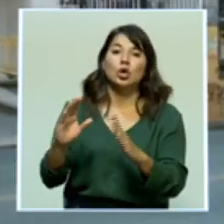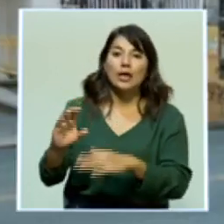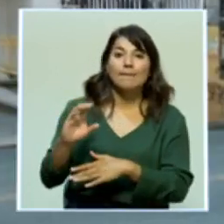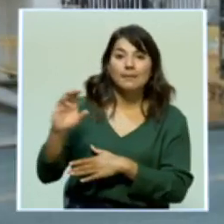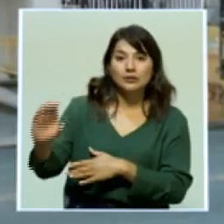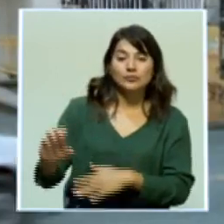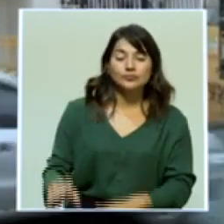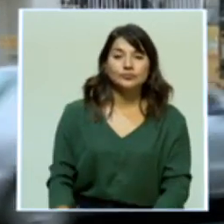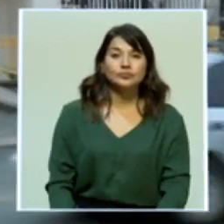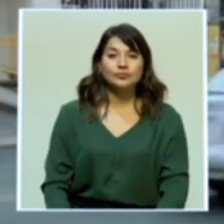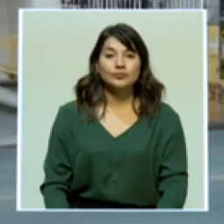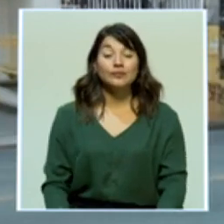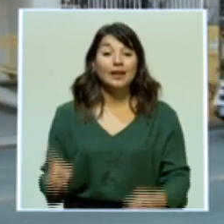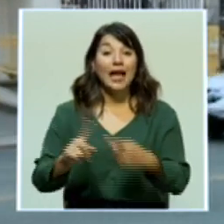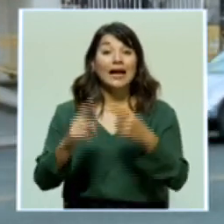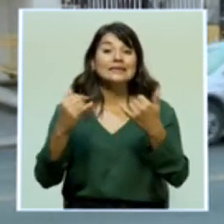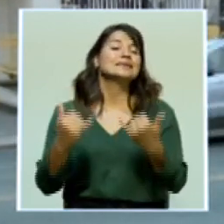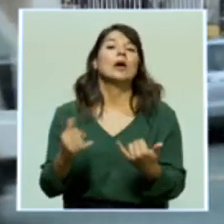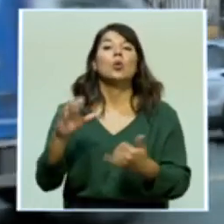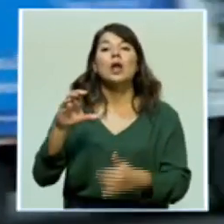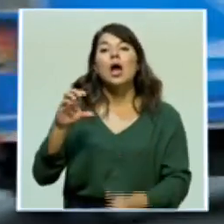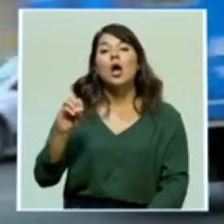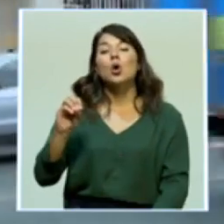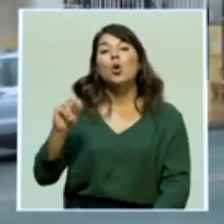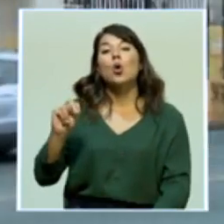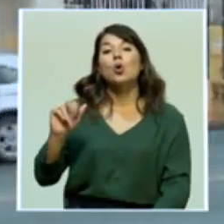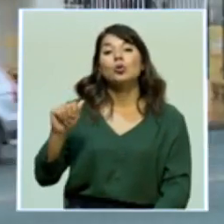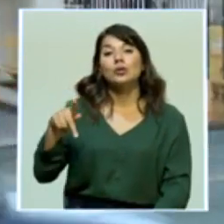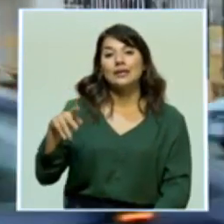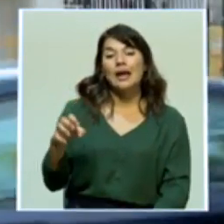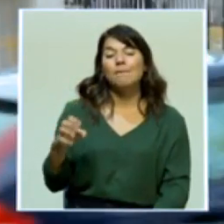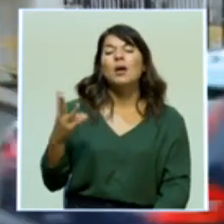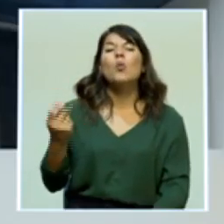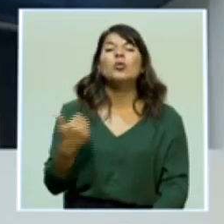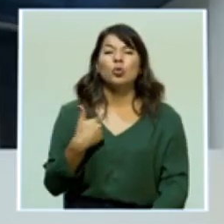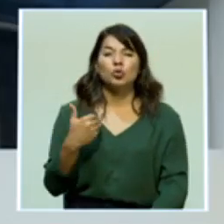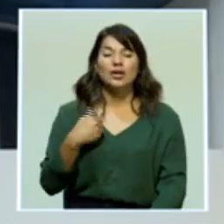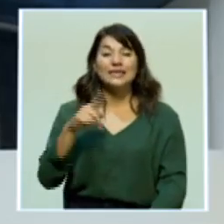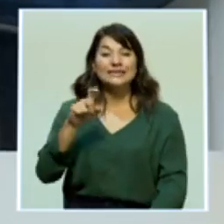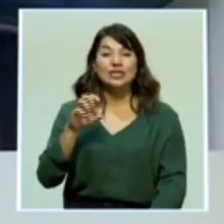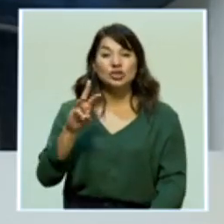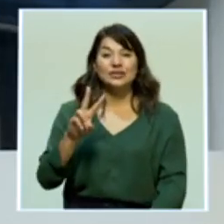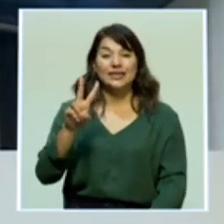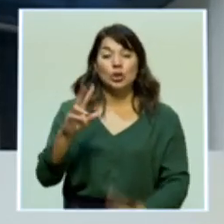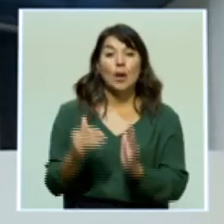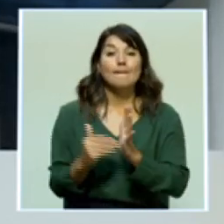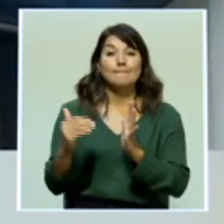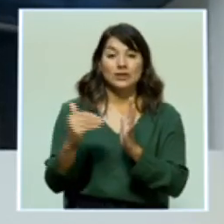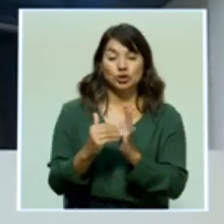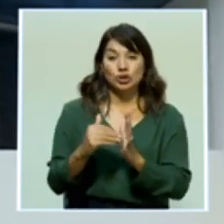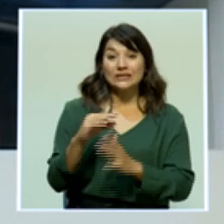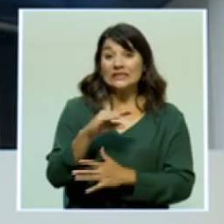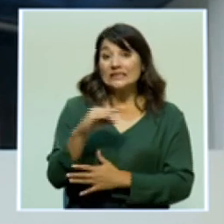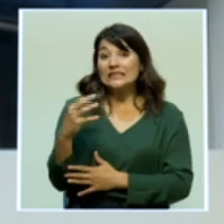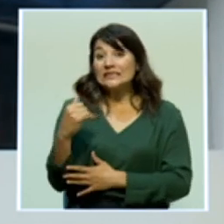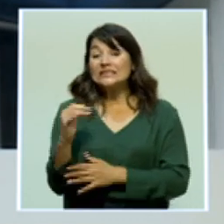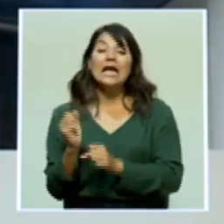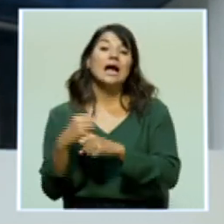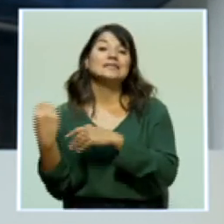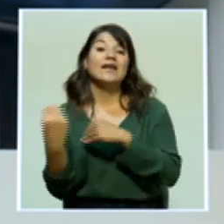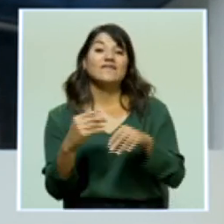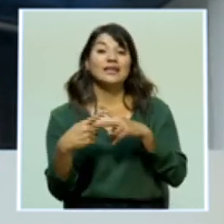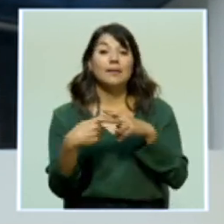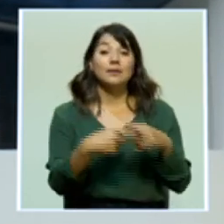A la fecha, cartera total de la entidad en colones es de 262 millones y de realizarse la venta, la